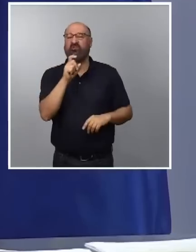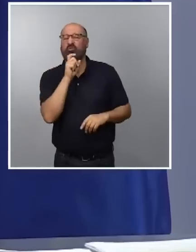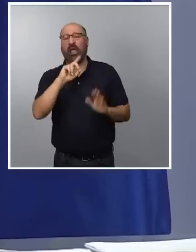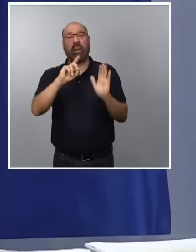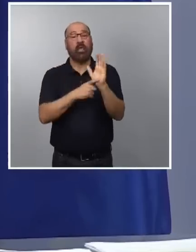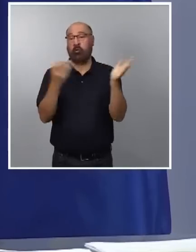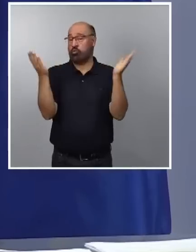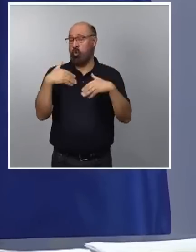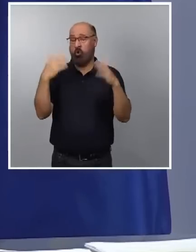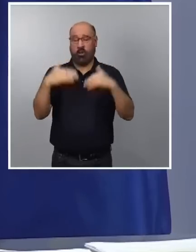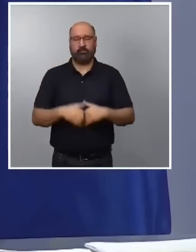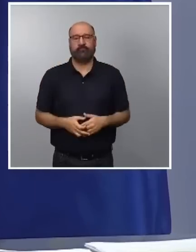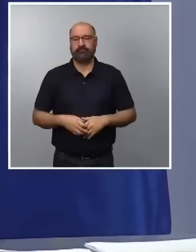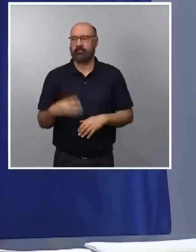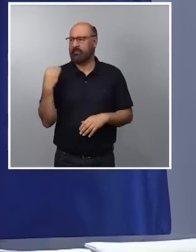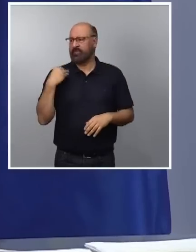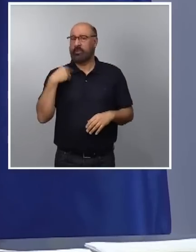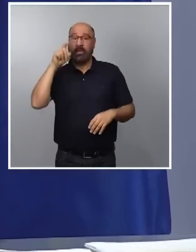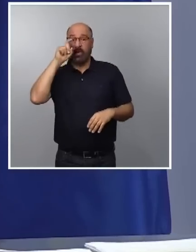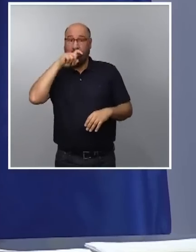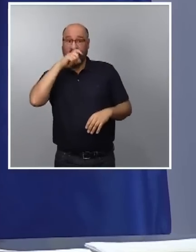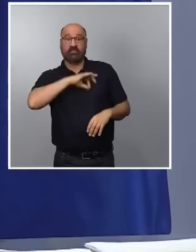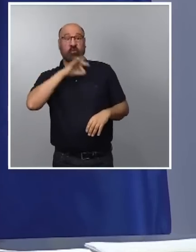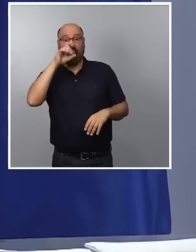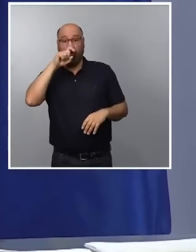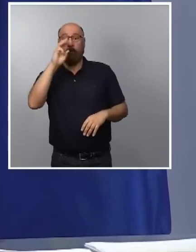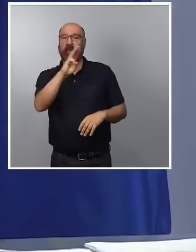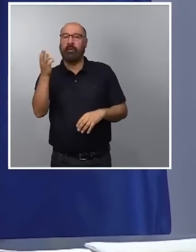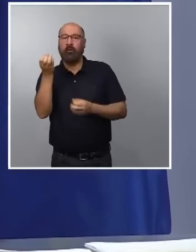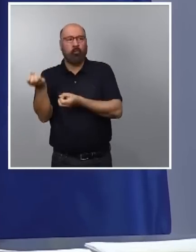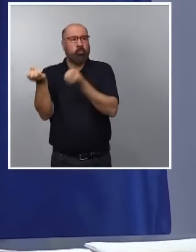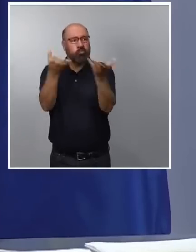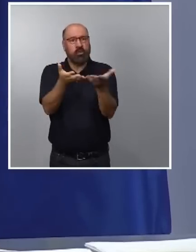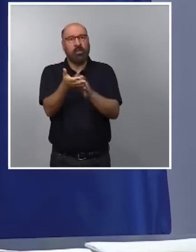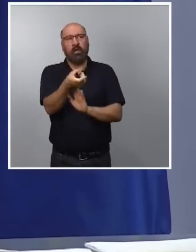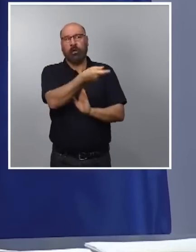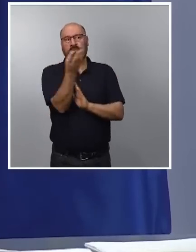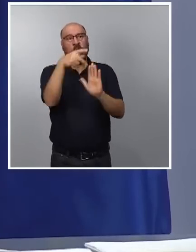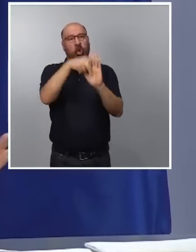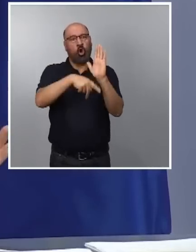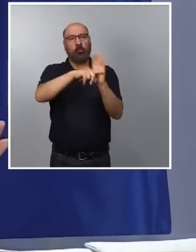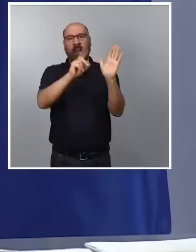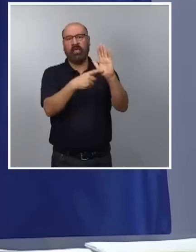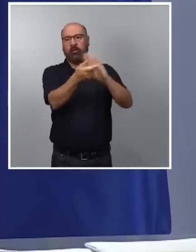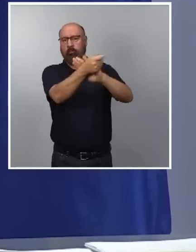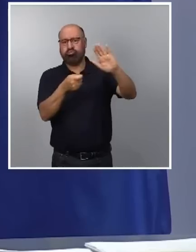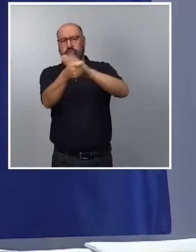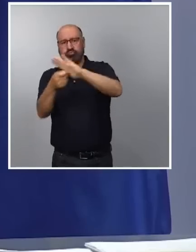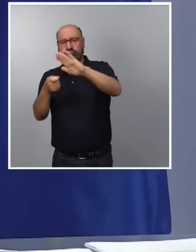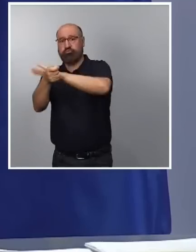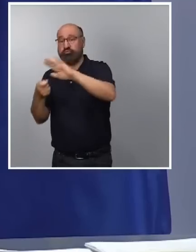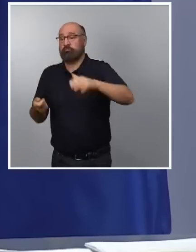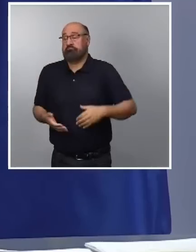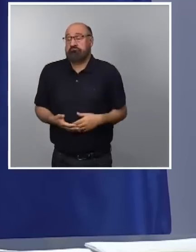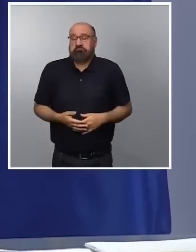Me preguntaba usted por unas declaraciones del señor Feijóo diciendo que va a derogar un sinfín de normas. Yo creo que ya es bastante evidente que el proyecto